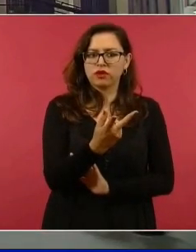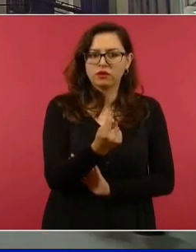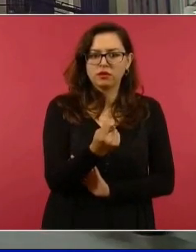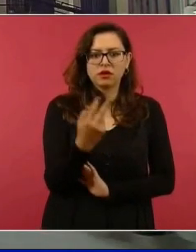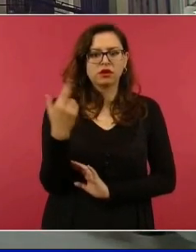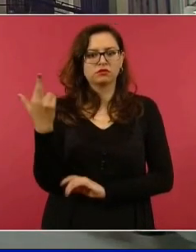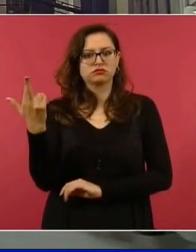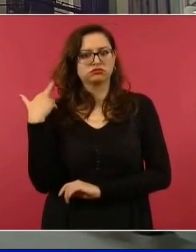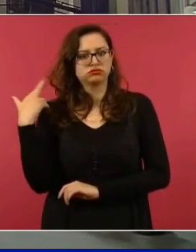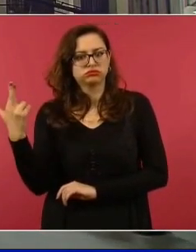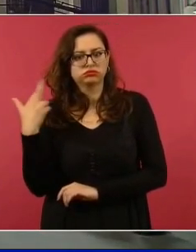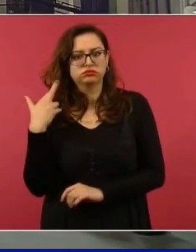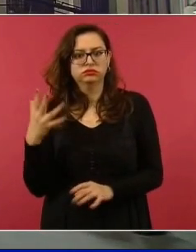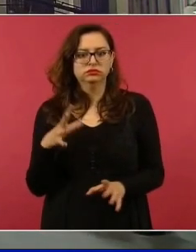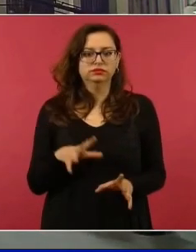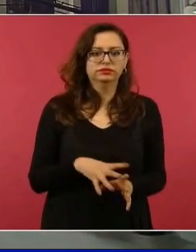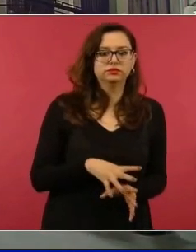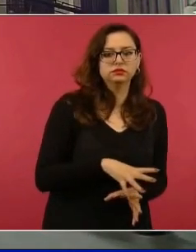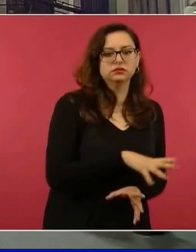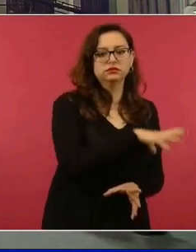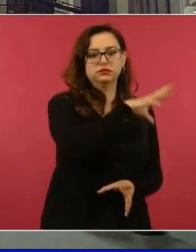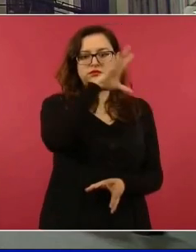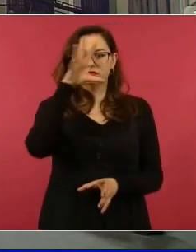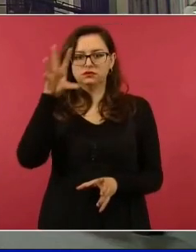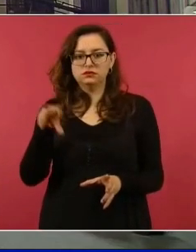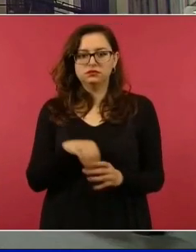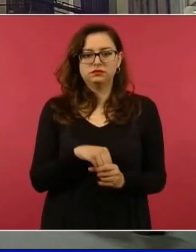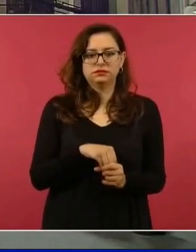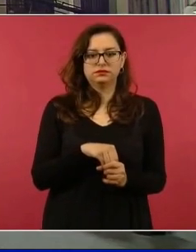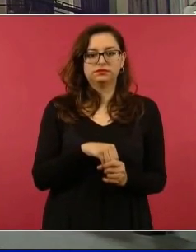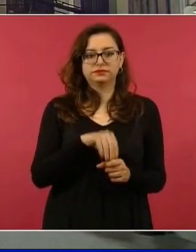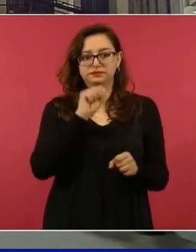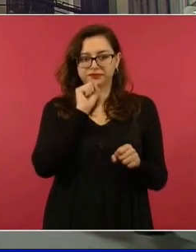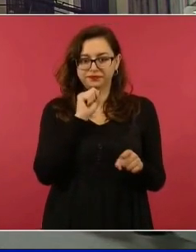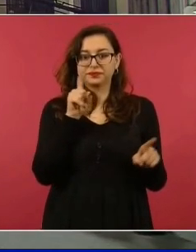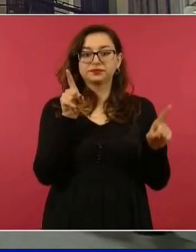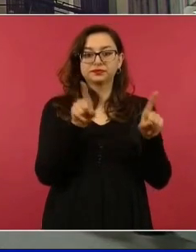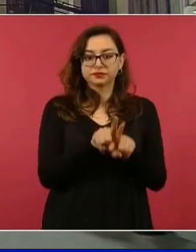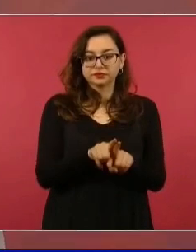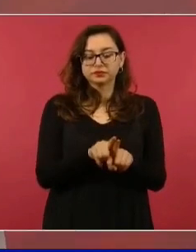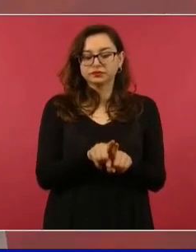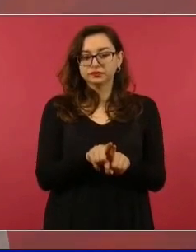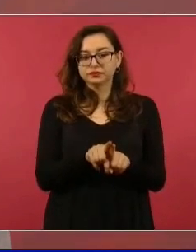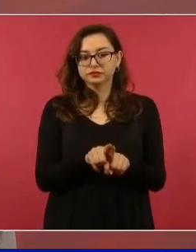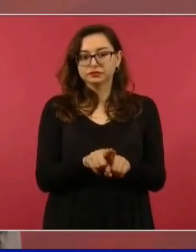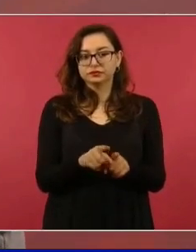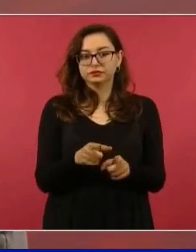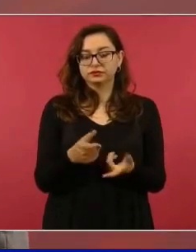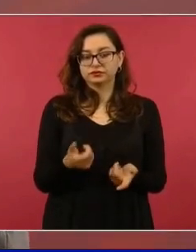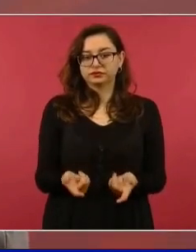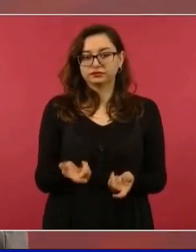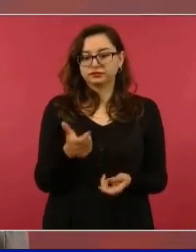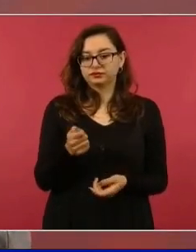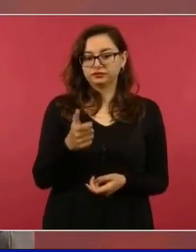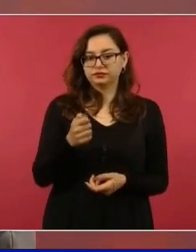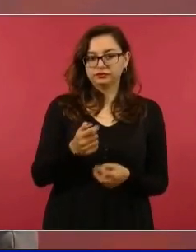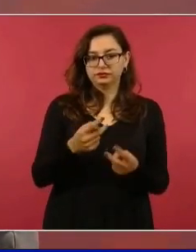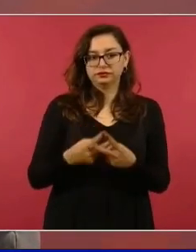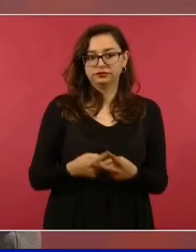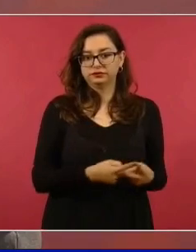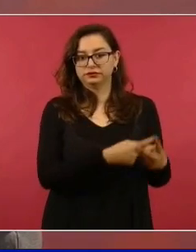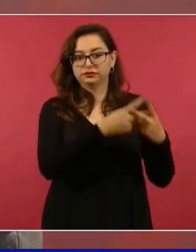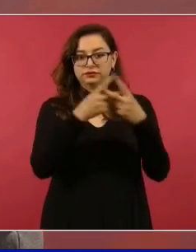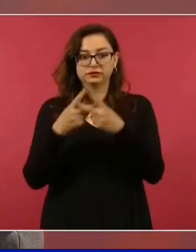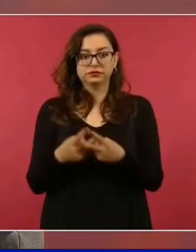Y Televisa, ¿cuándo Televisa nos iba a cubrir?